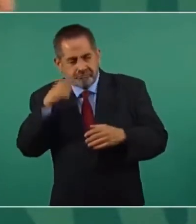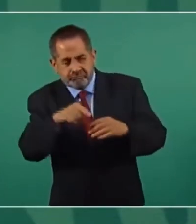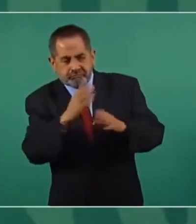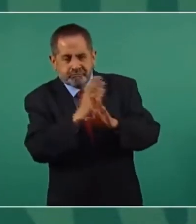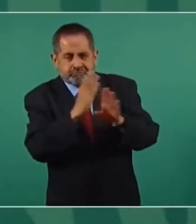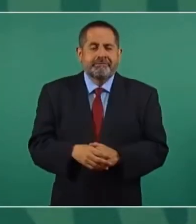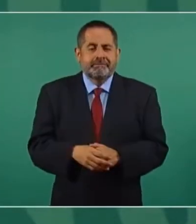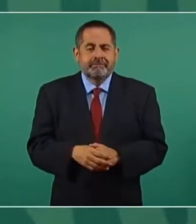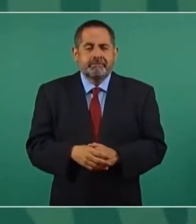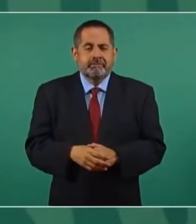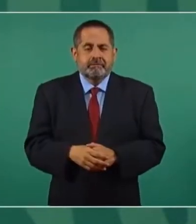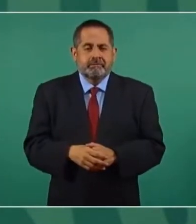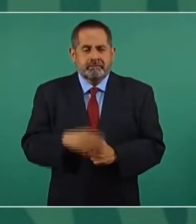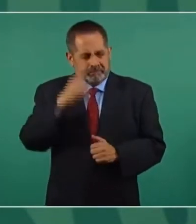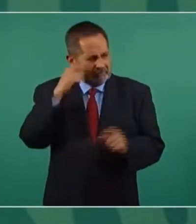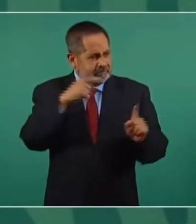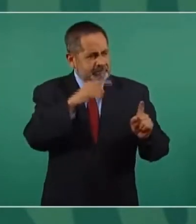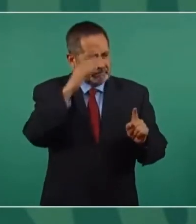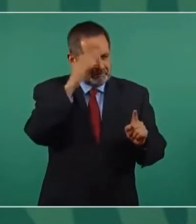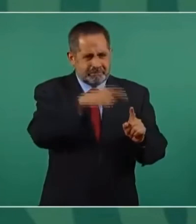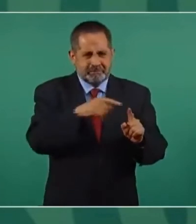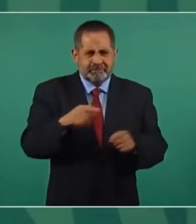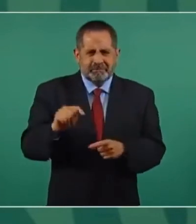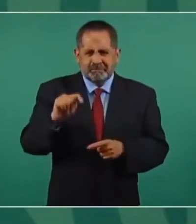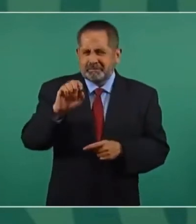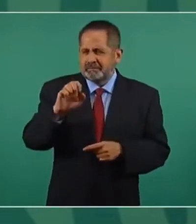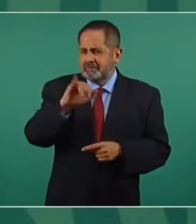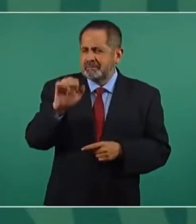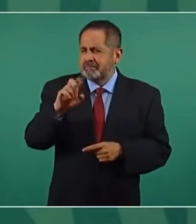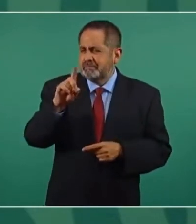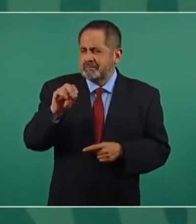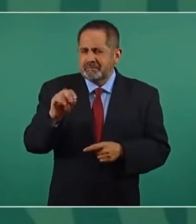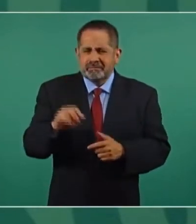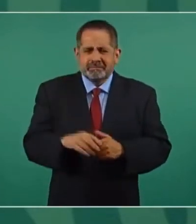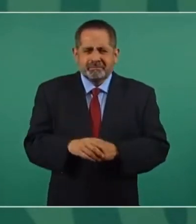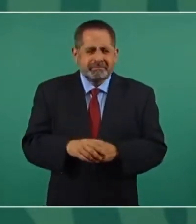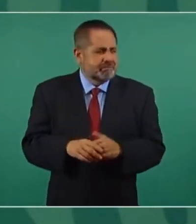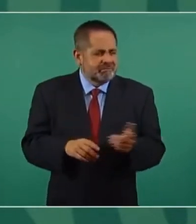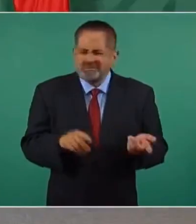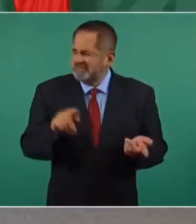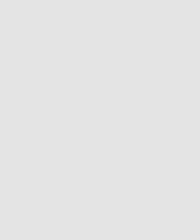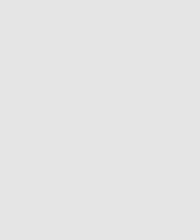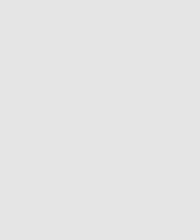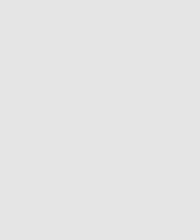de espiarlo al señor Tejedo. Tejado.